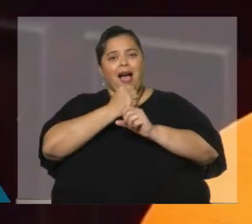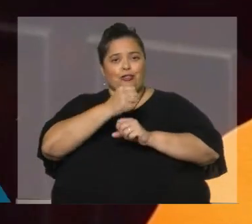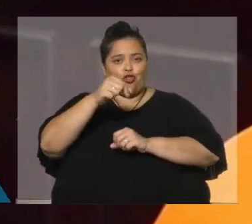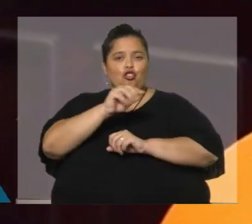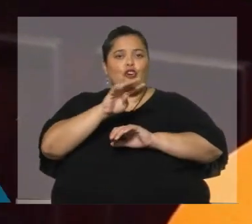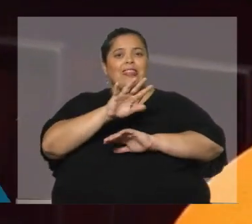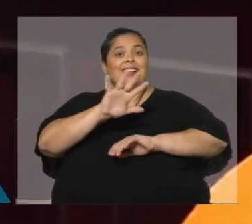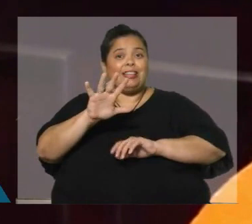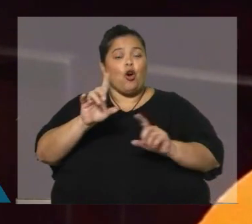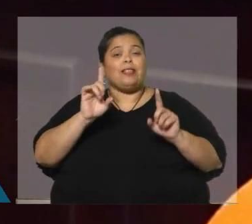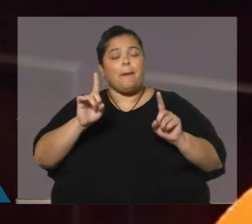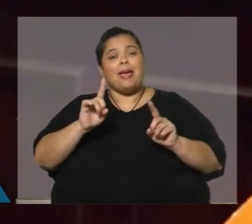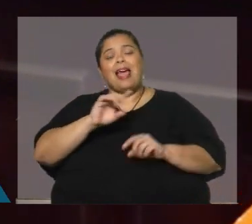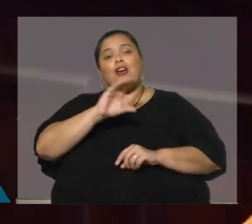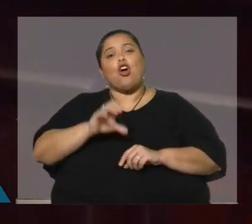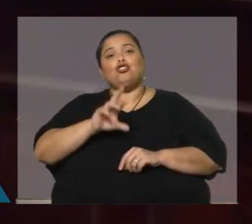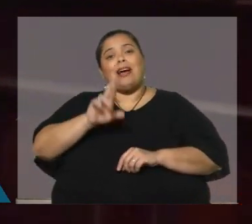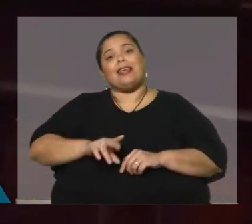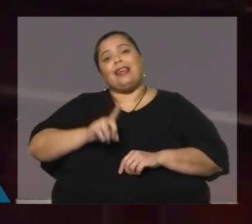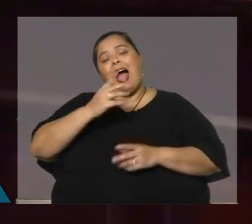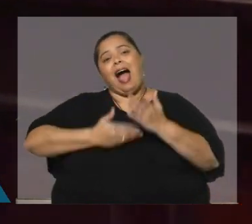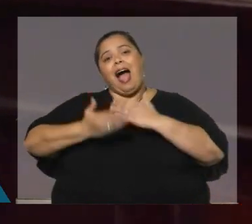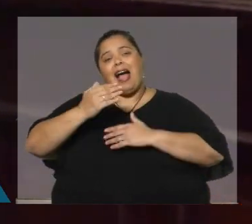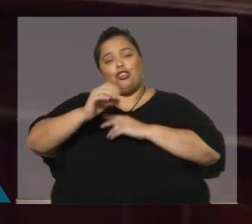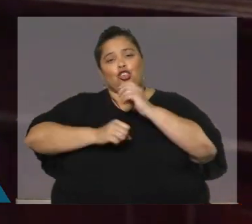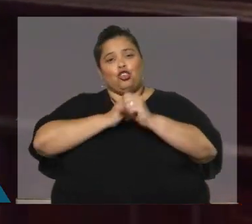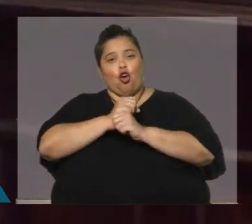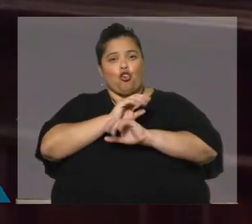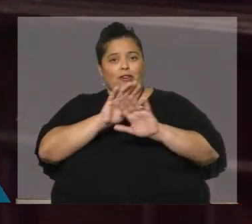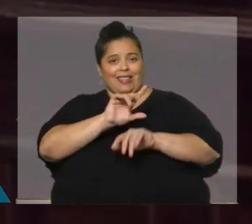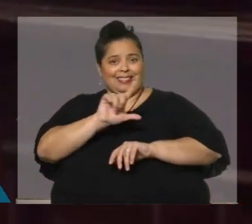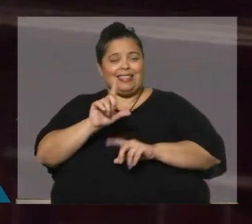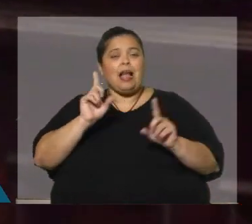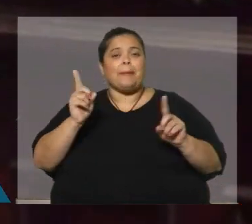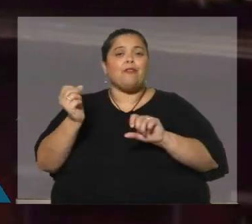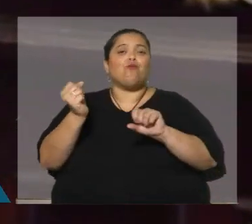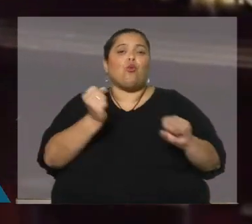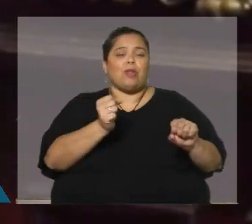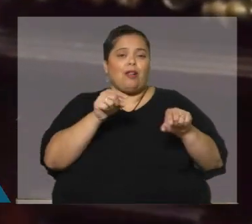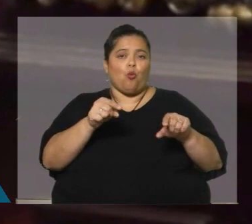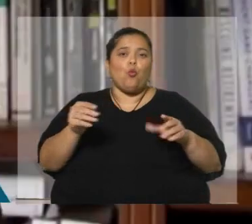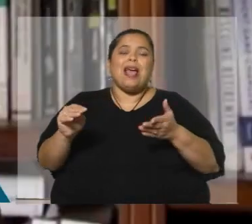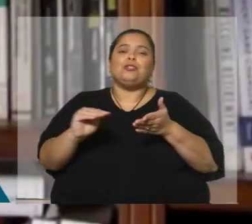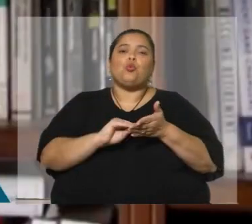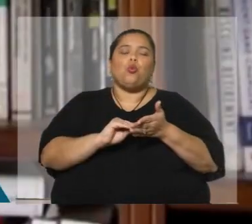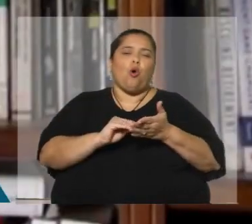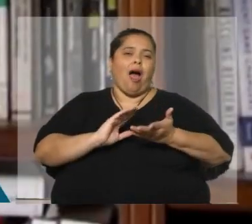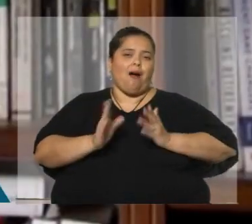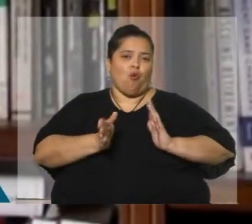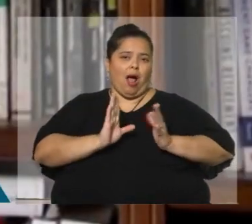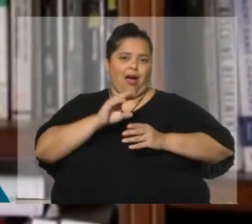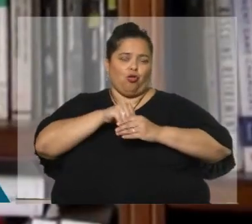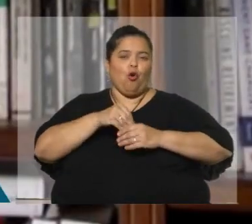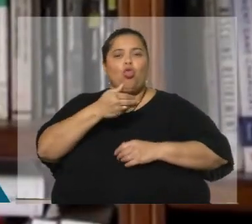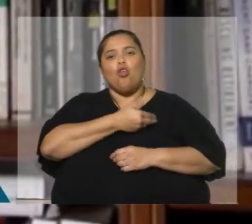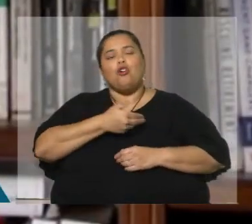y de Costa Rica en 1997. Además, es socio fundador del estudio Rodolfo Saldain y asociados, docente en